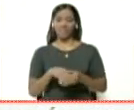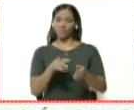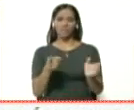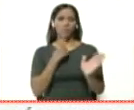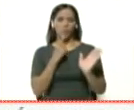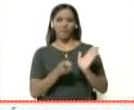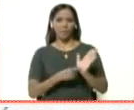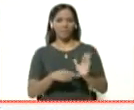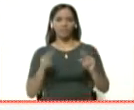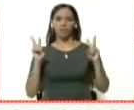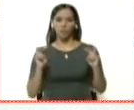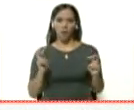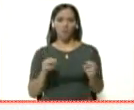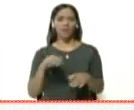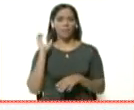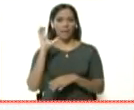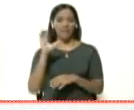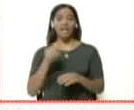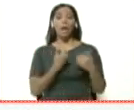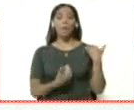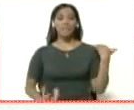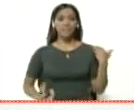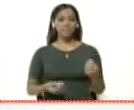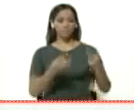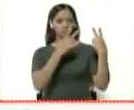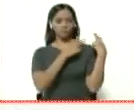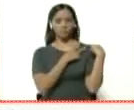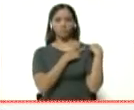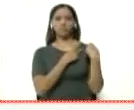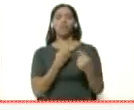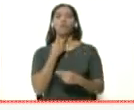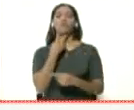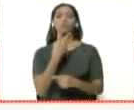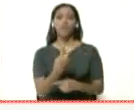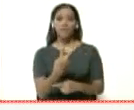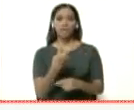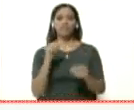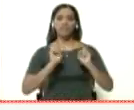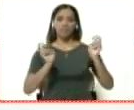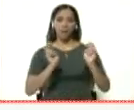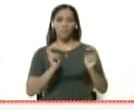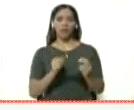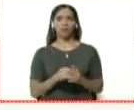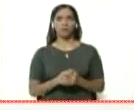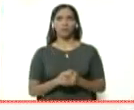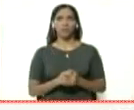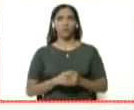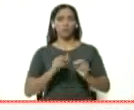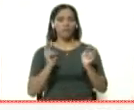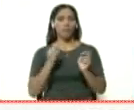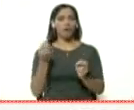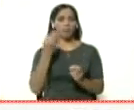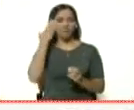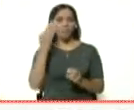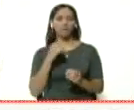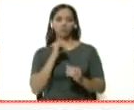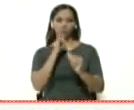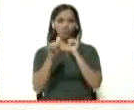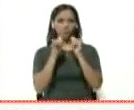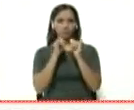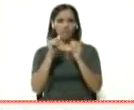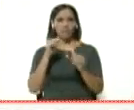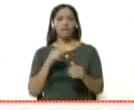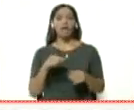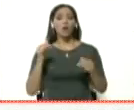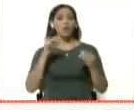absolutamente novedoso en el país. El Presidente asumió directamente la vocería de este tema. Tema que, como sabemos, yo lo anunciaba el mediodía de